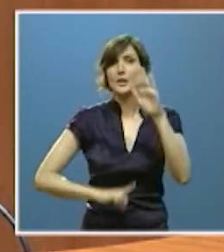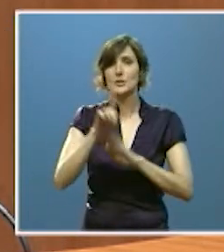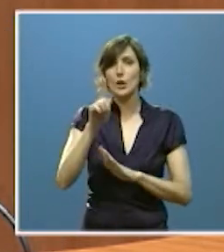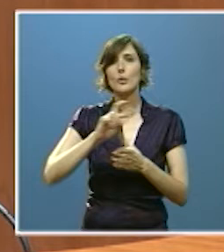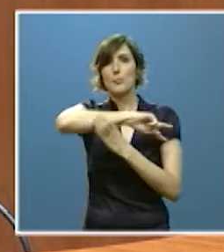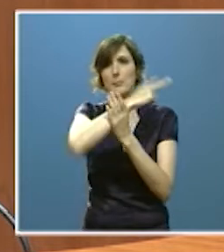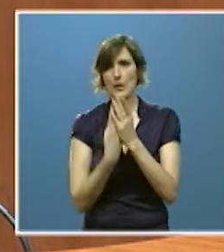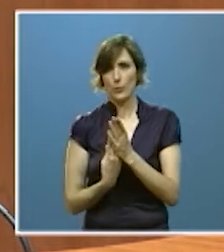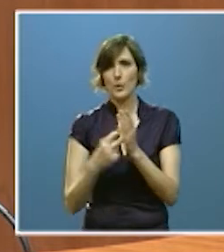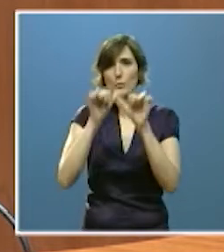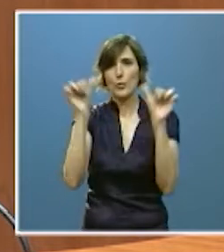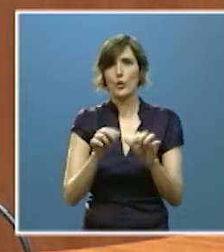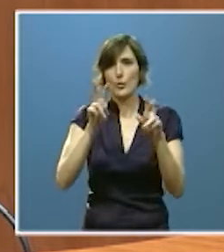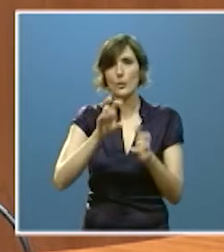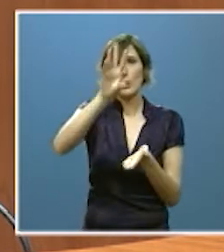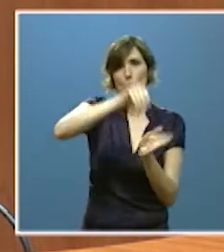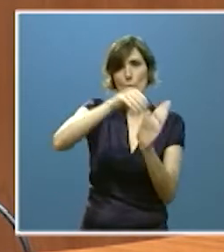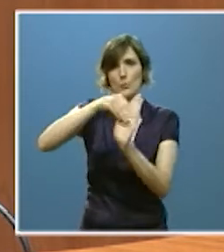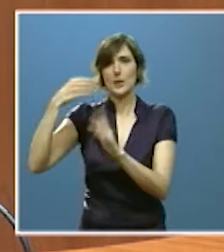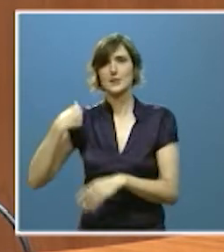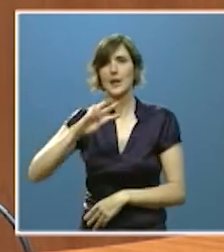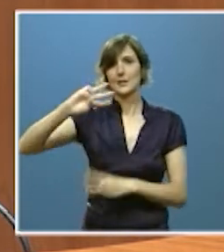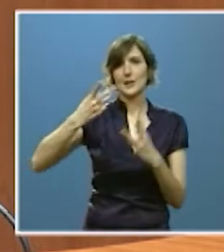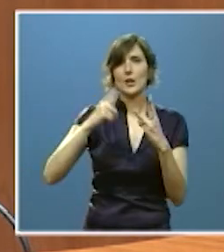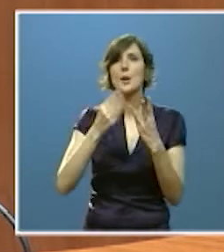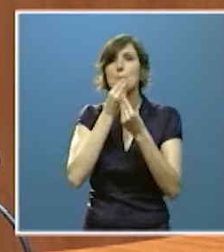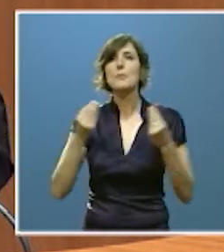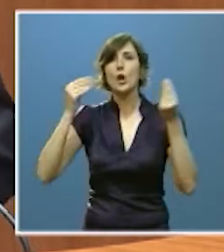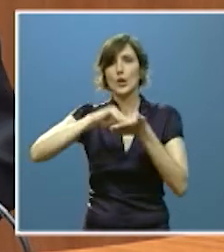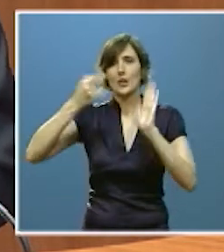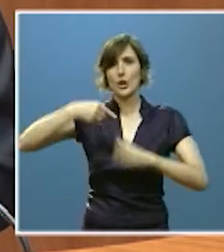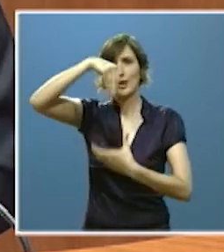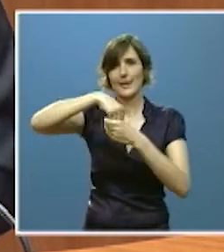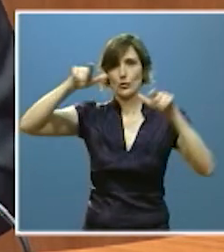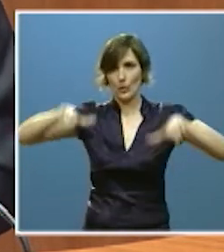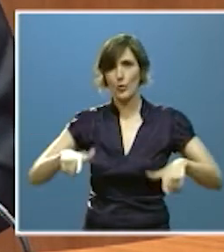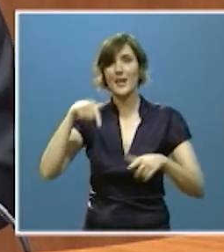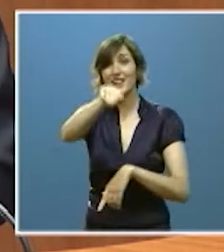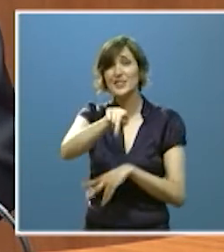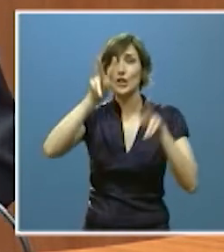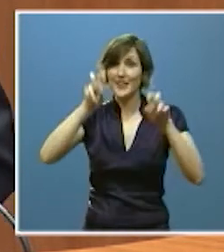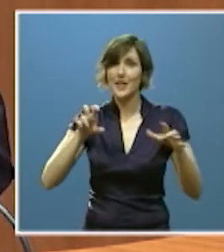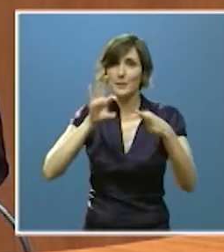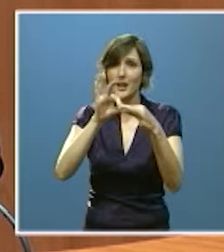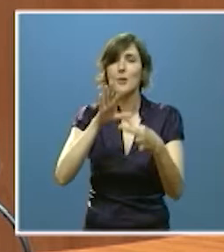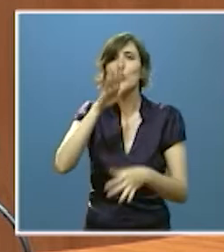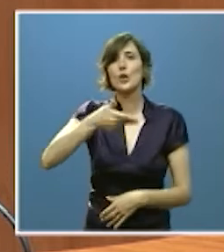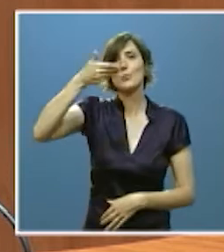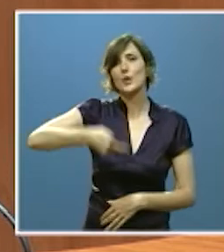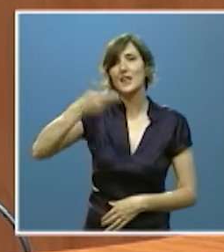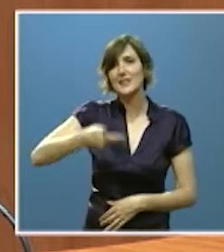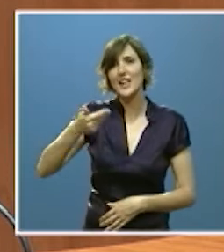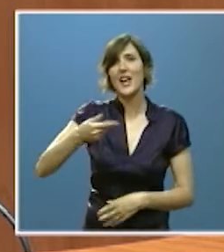de bilingüismo que ya está comenzando a implantarse y tres la mejora de las tecnologías en las aulas cuestión esta para la que será fundamental la